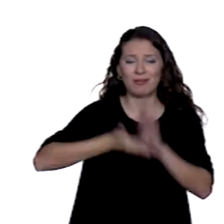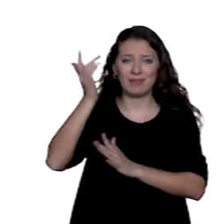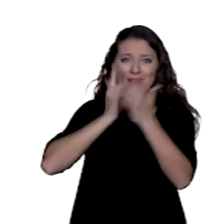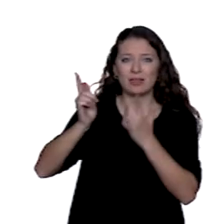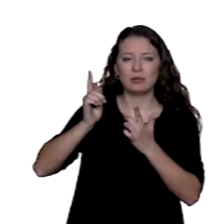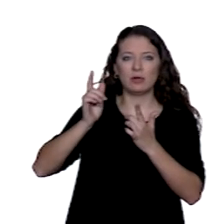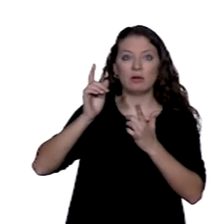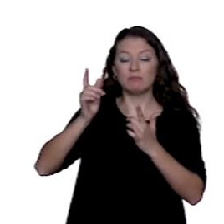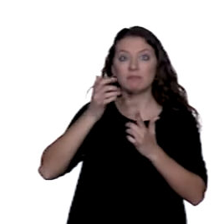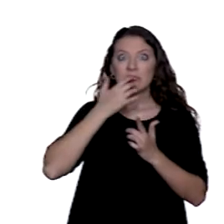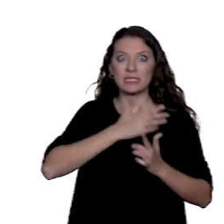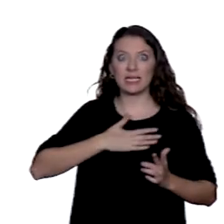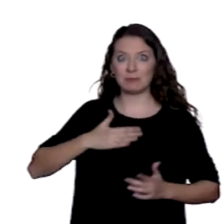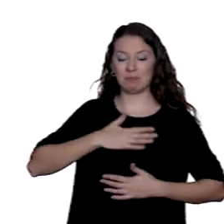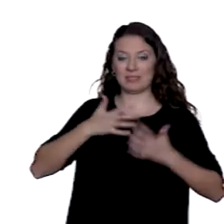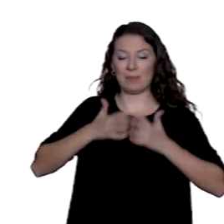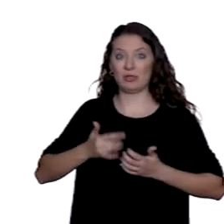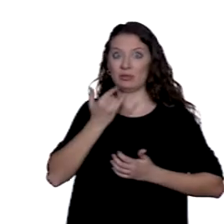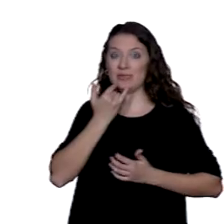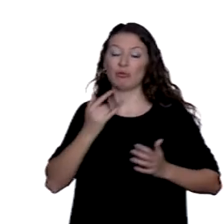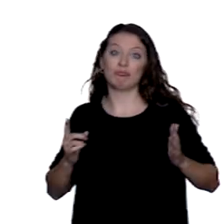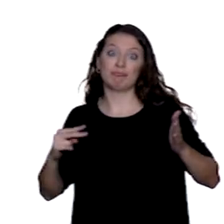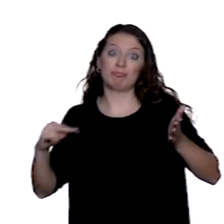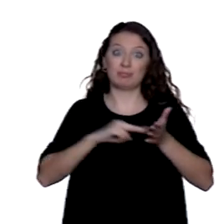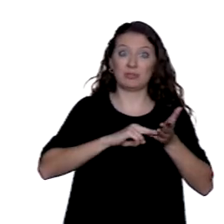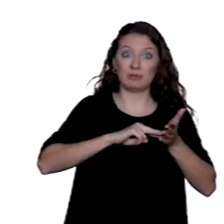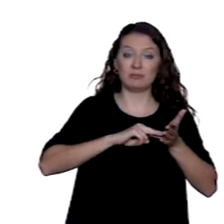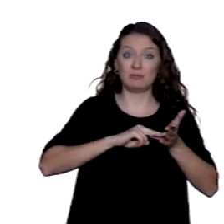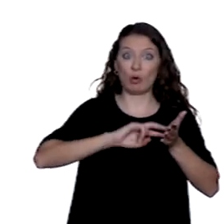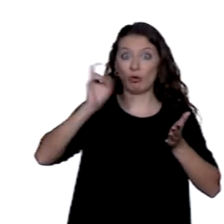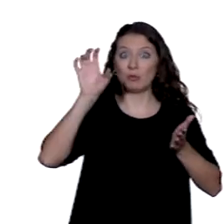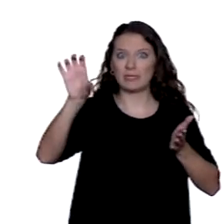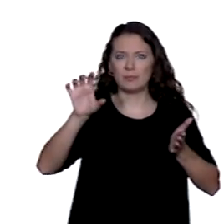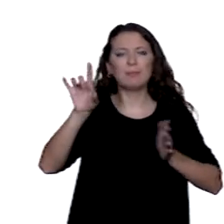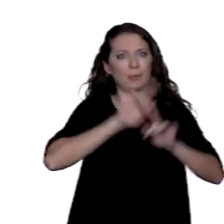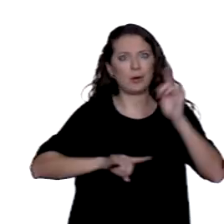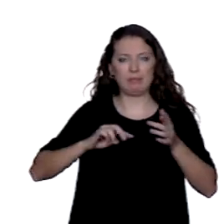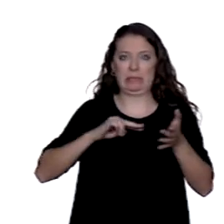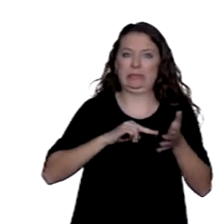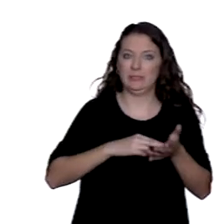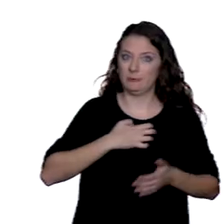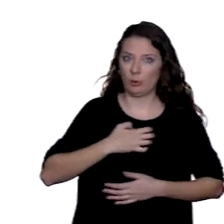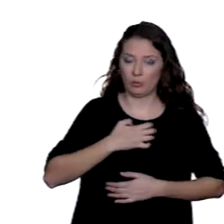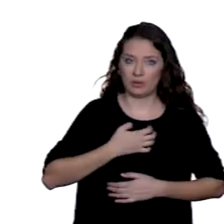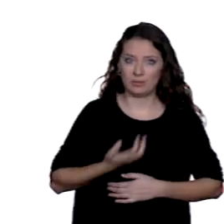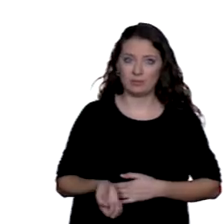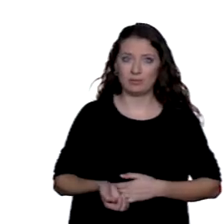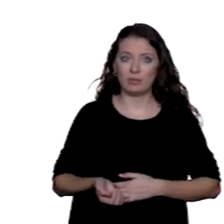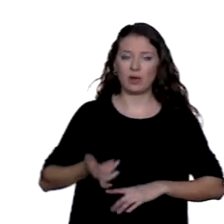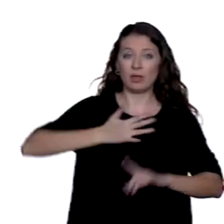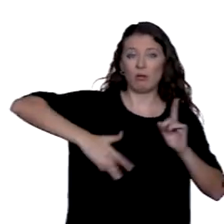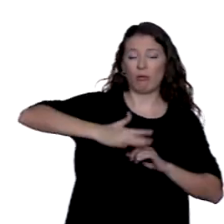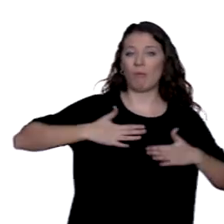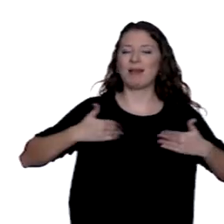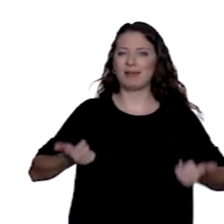para enchufar sus aparatos eléctricos en otros países. En cualquier entorno podemos distinguir infinidad de normas